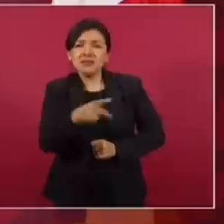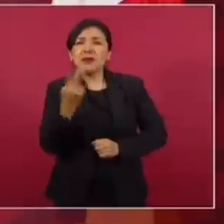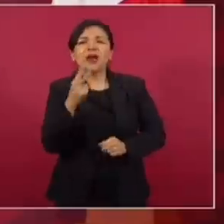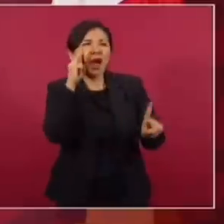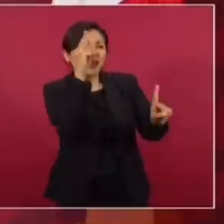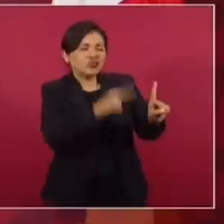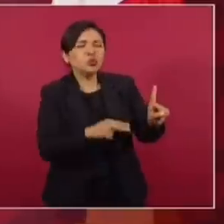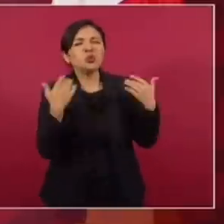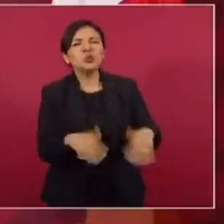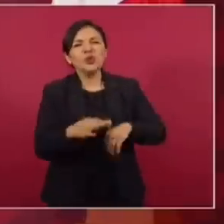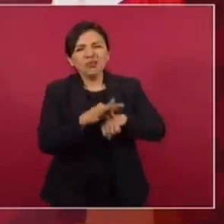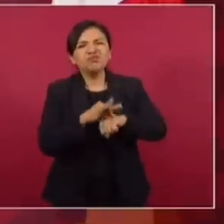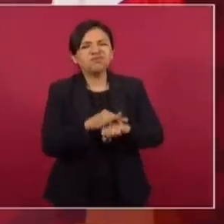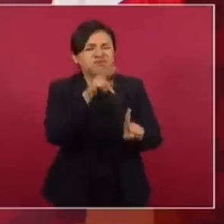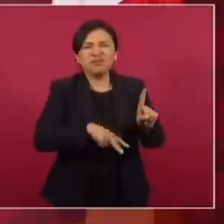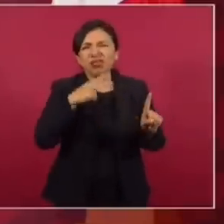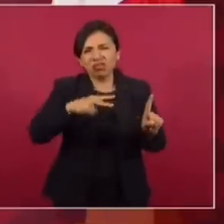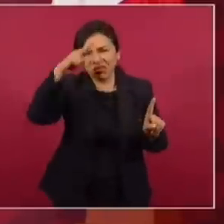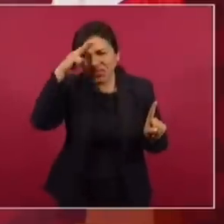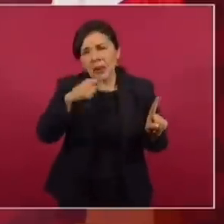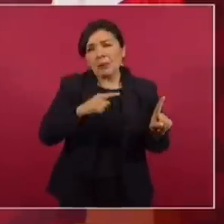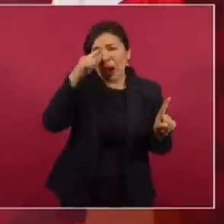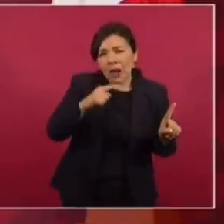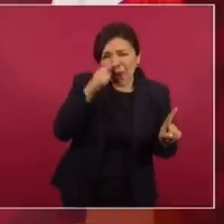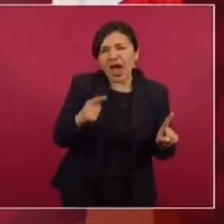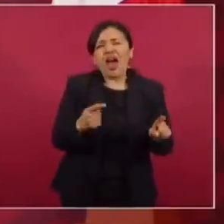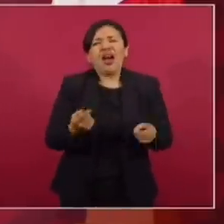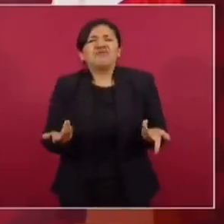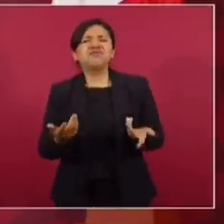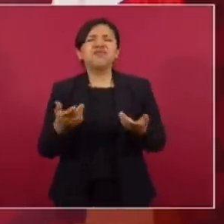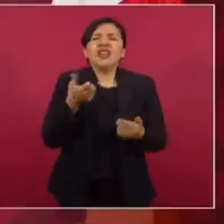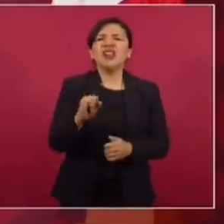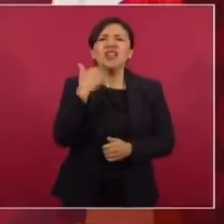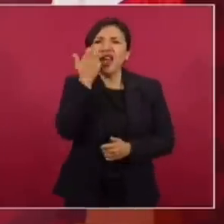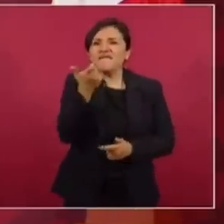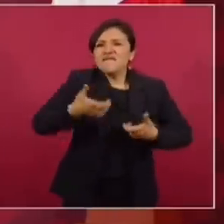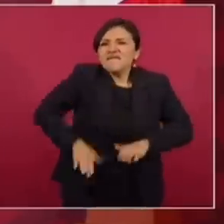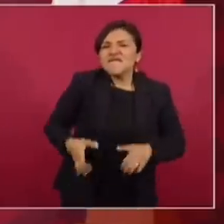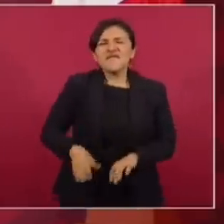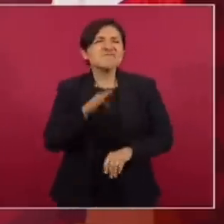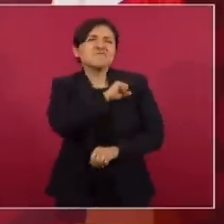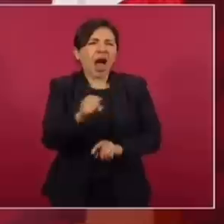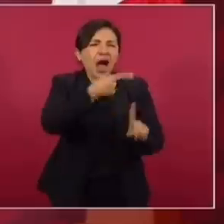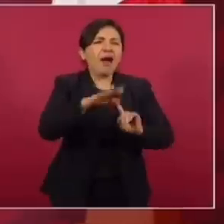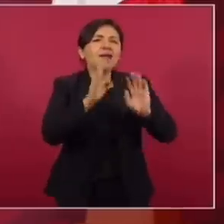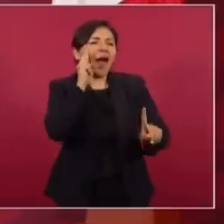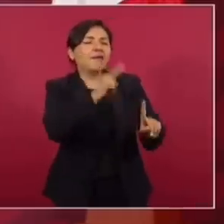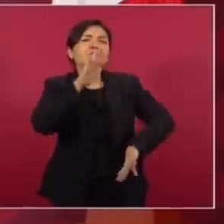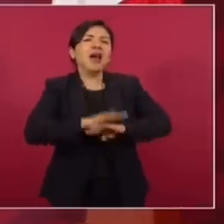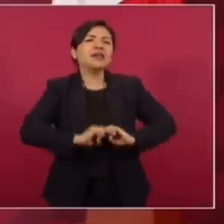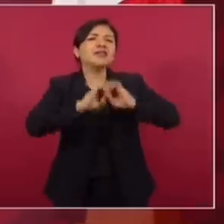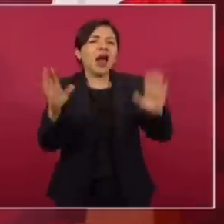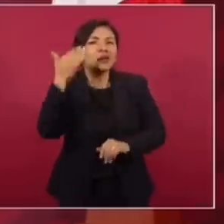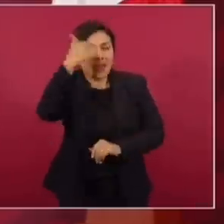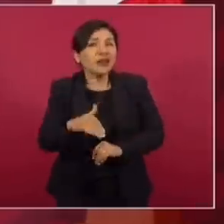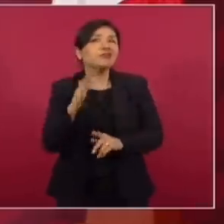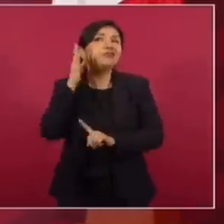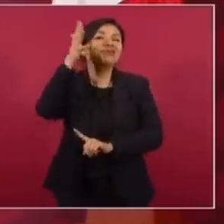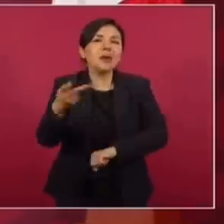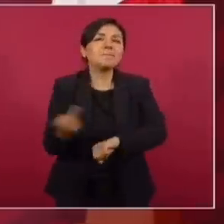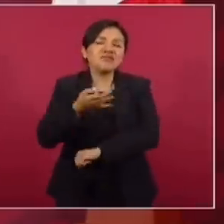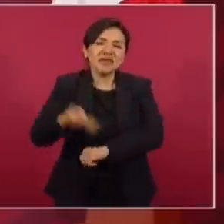se exhibieran sin tapujos, con toda su torpeza, frivolidad, desparpajo, codicia y mala fe, para saber con claridad a qué atenernos.